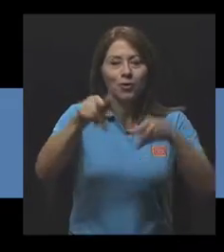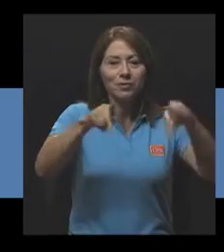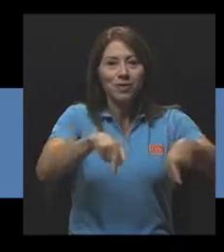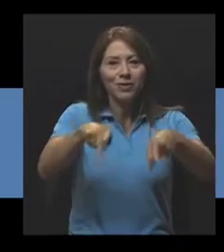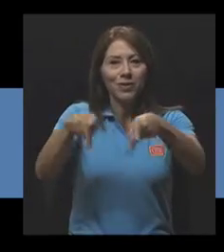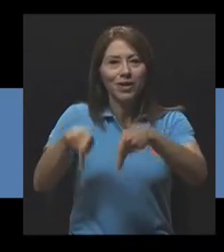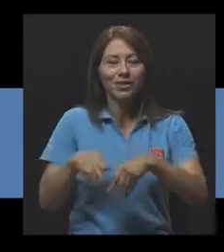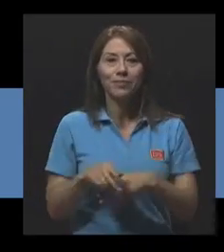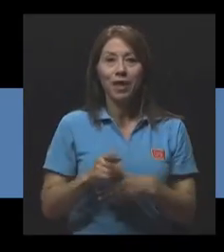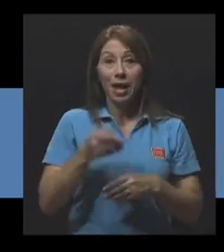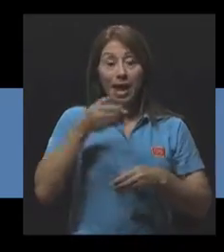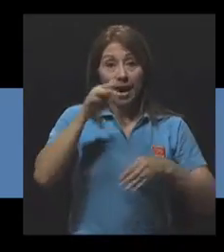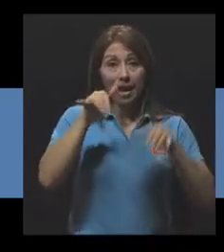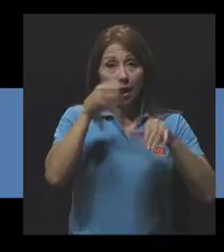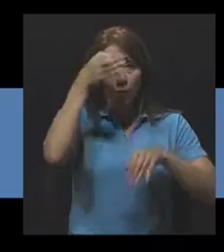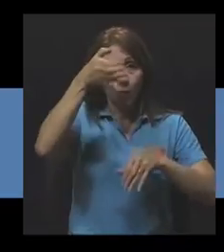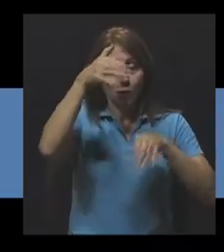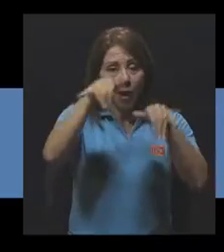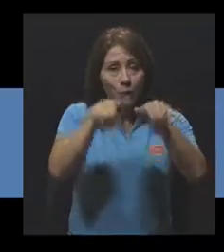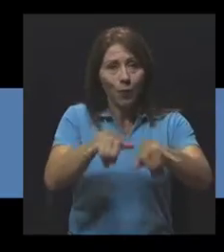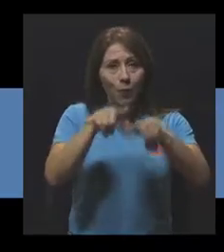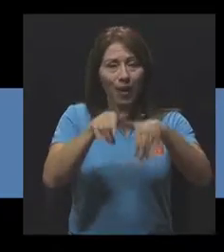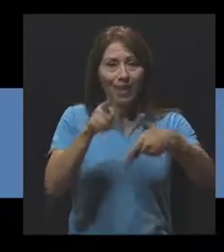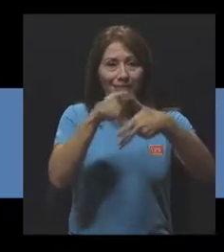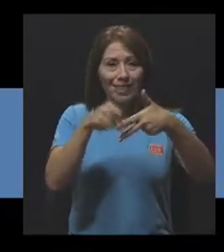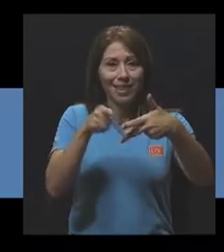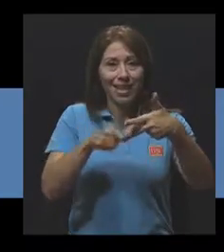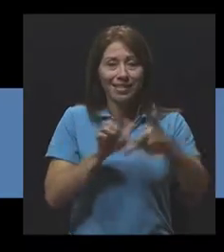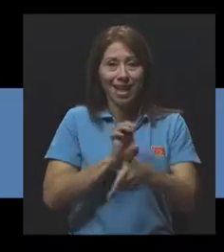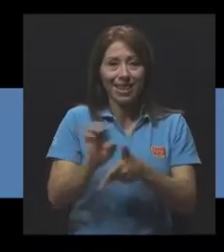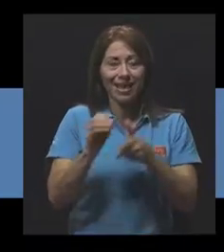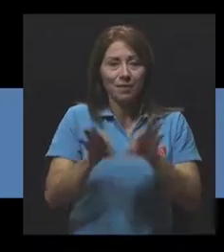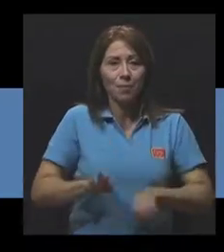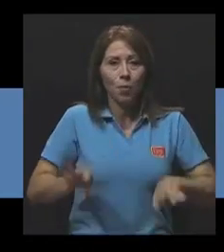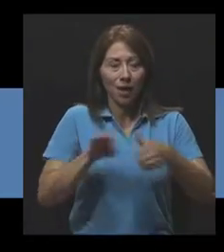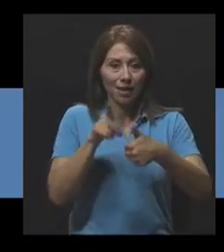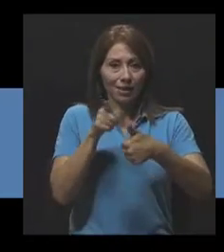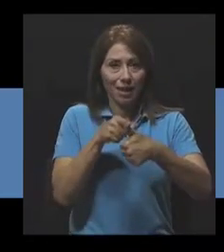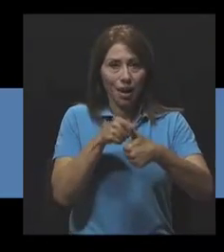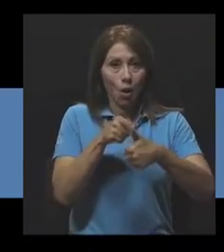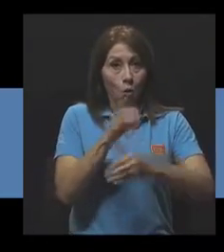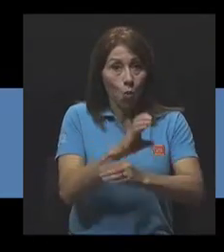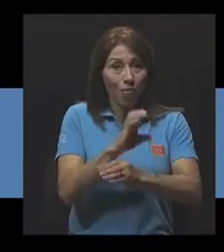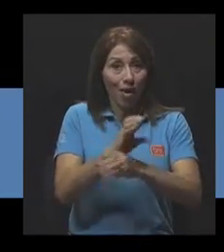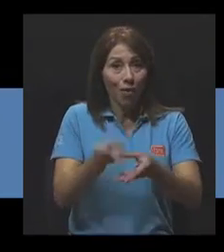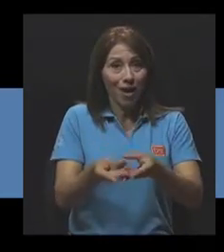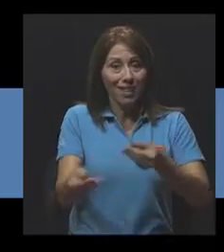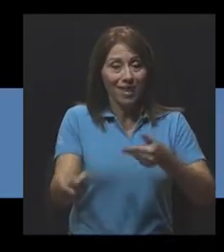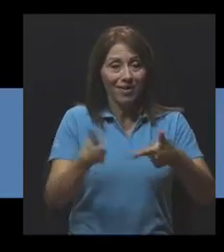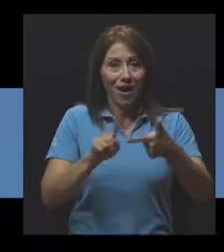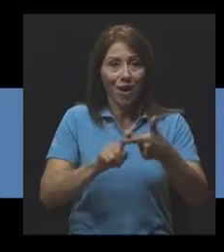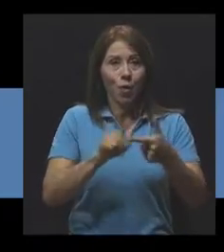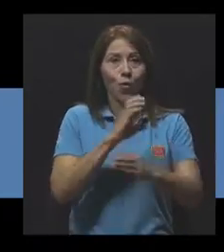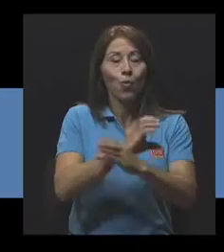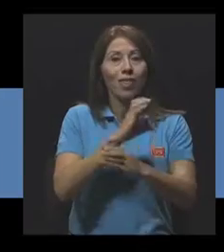permacultura hay tres éticas muy importantes, que son cuidado de la tierra, cuidado de las personas e intercambio justo del excedente.